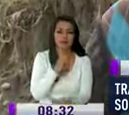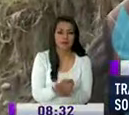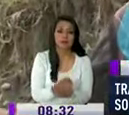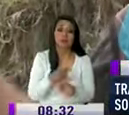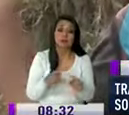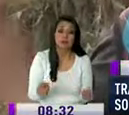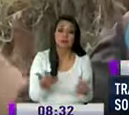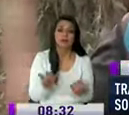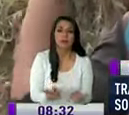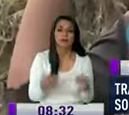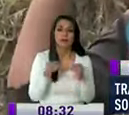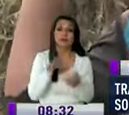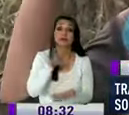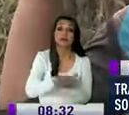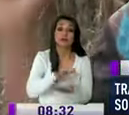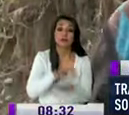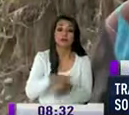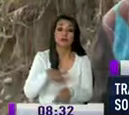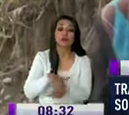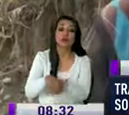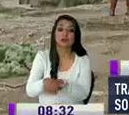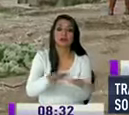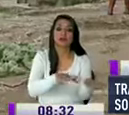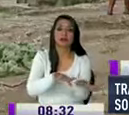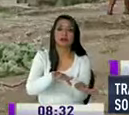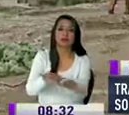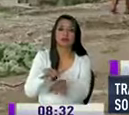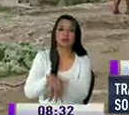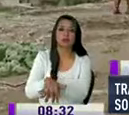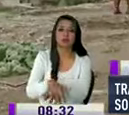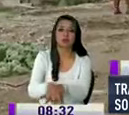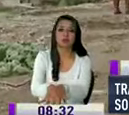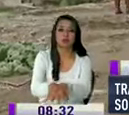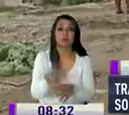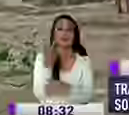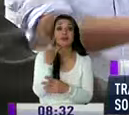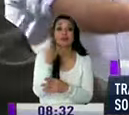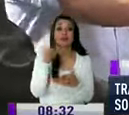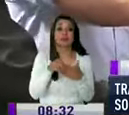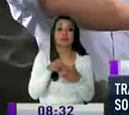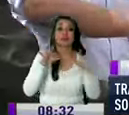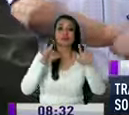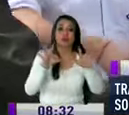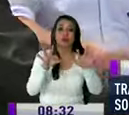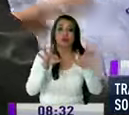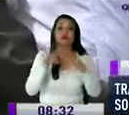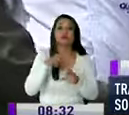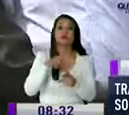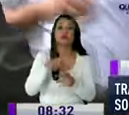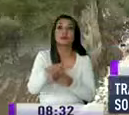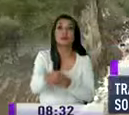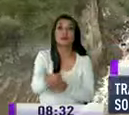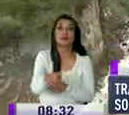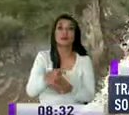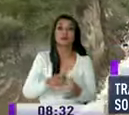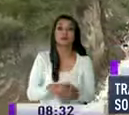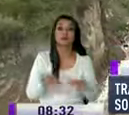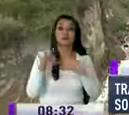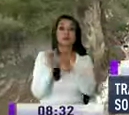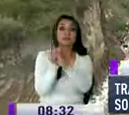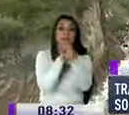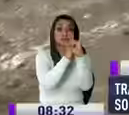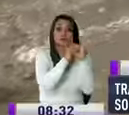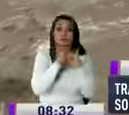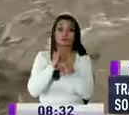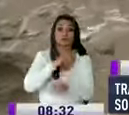tranquilos porque el río ya pasa por más alcazo fueron 17.8 kilómetros más de 5 instituciones municipales participaron